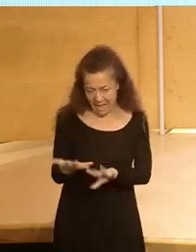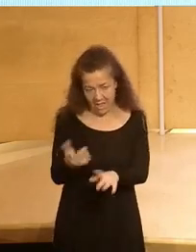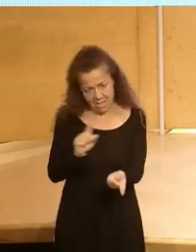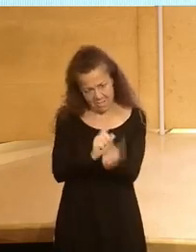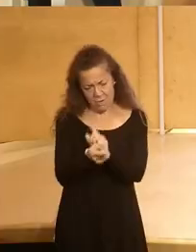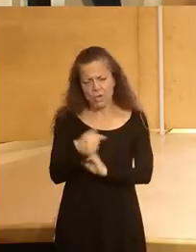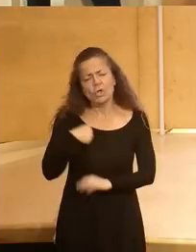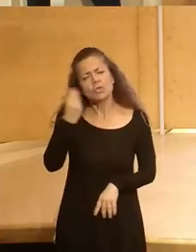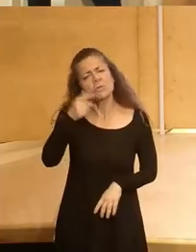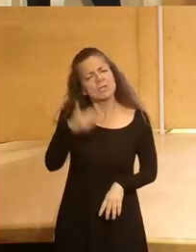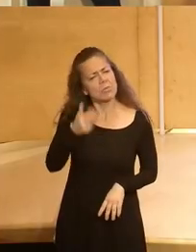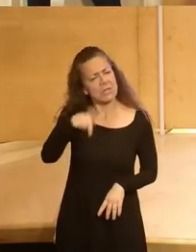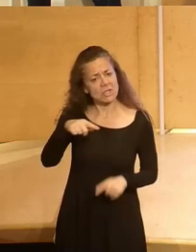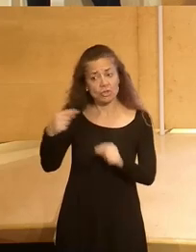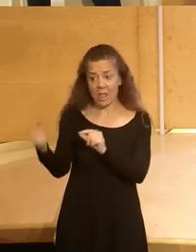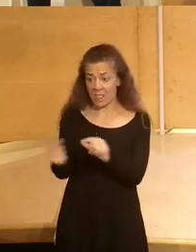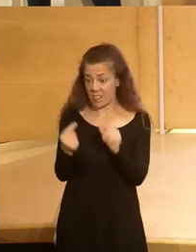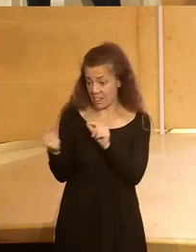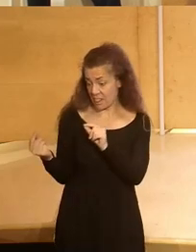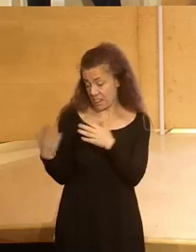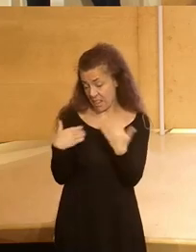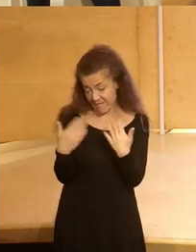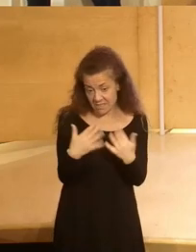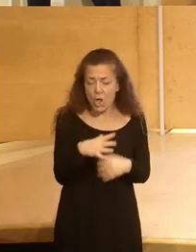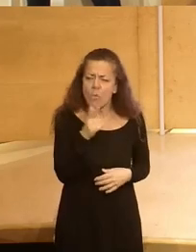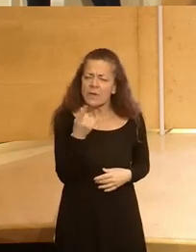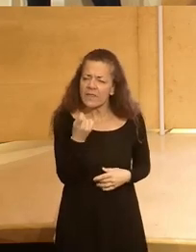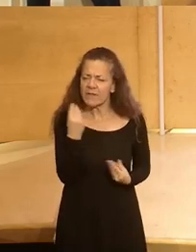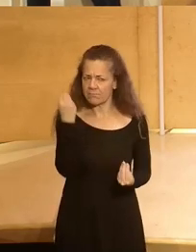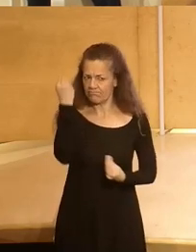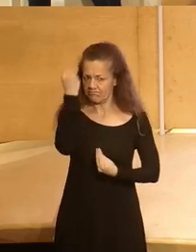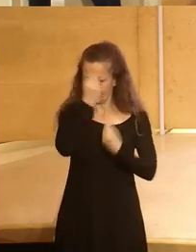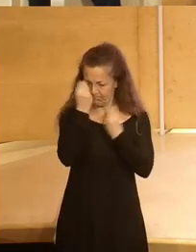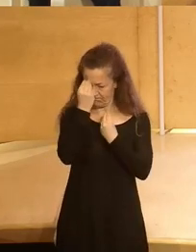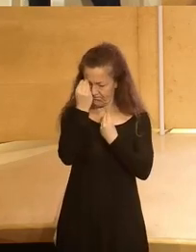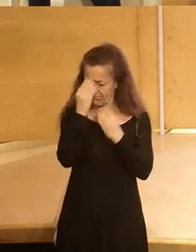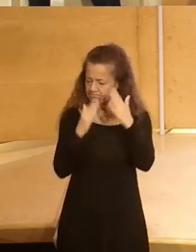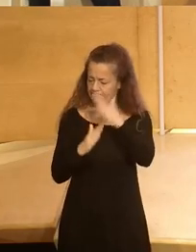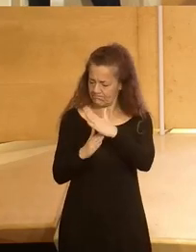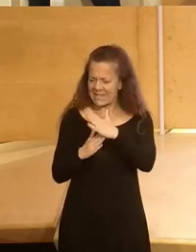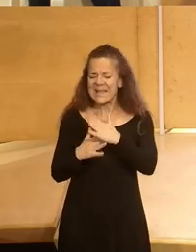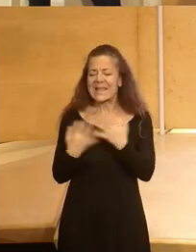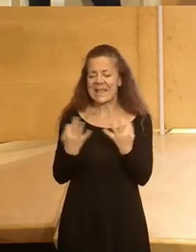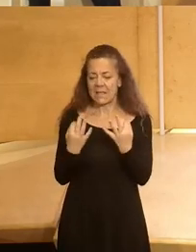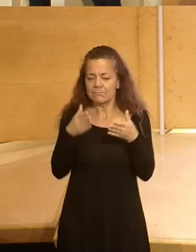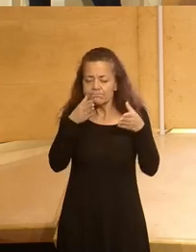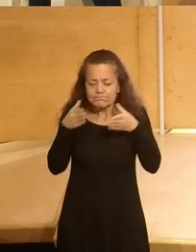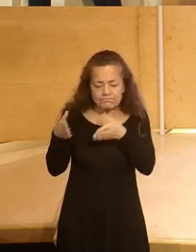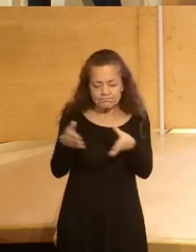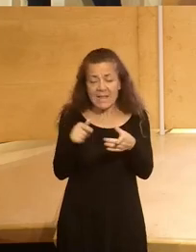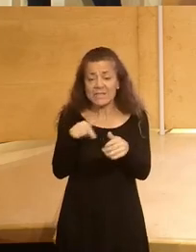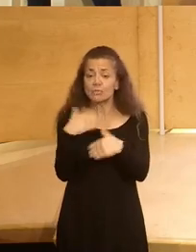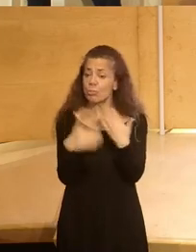muy importante que estemos teniendo estos debates porque hay que pararse y reflexionar y tratar de encauzar los